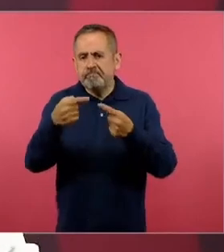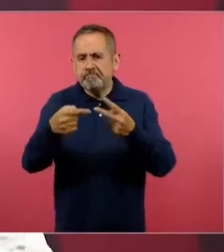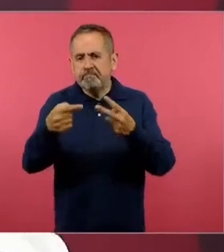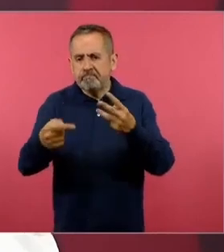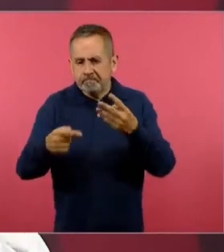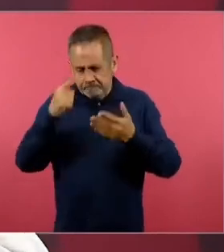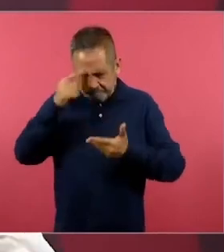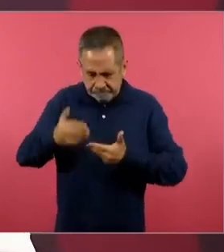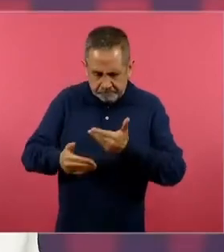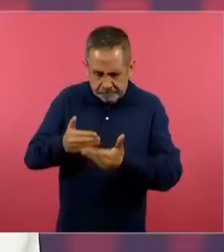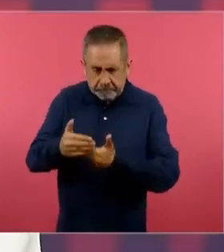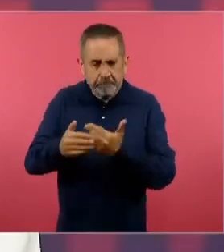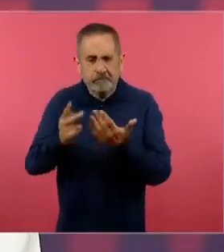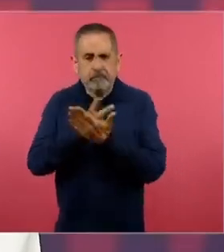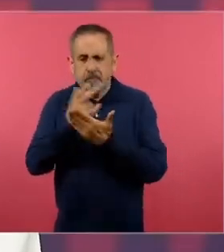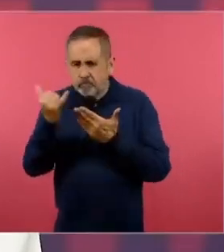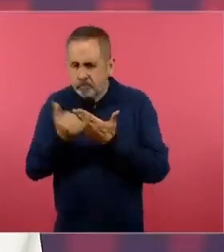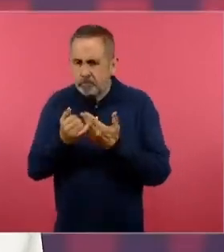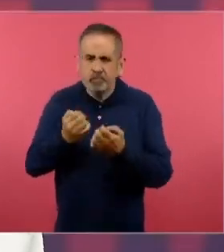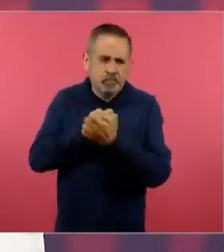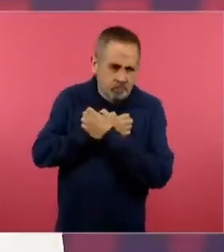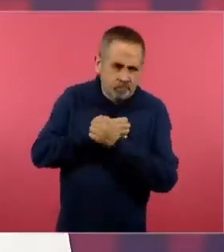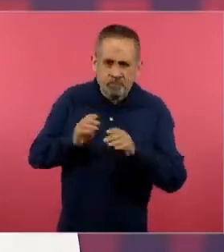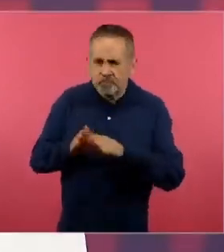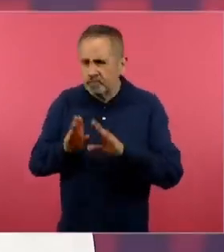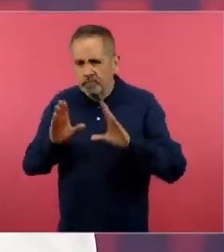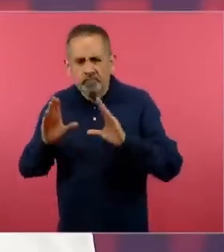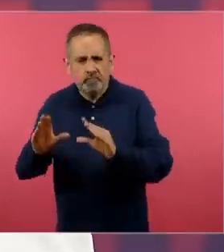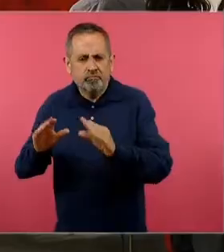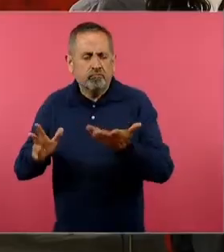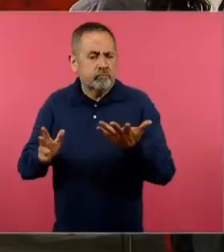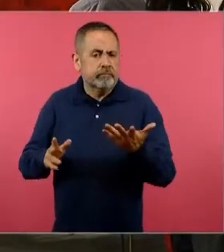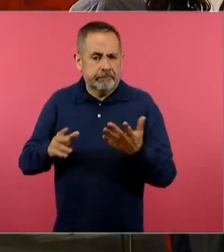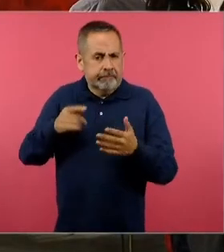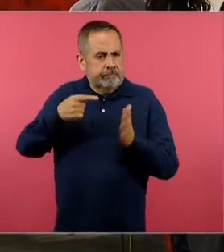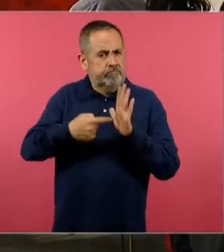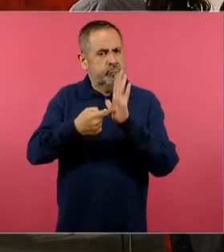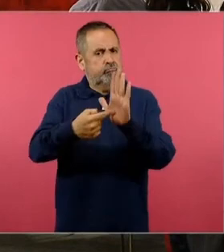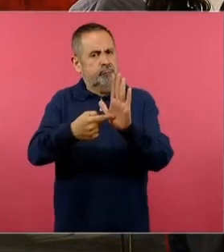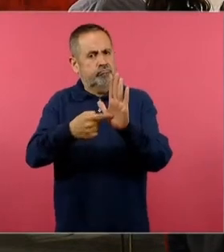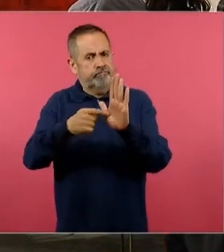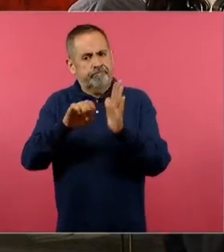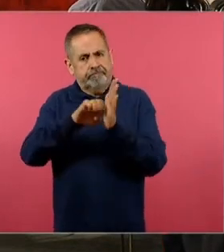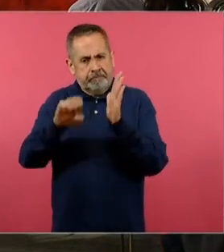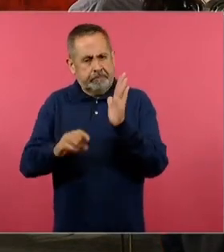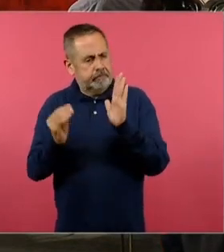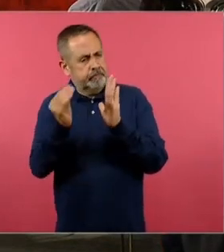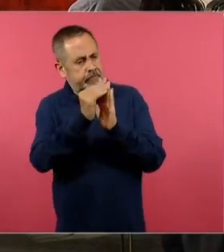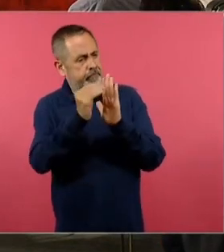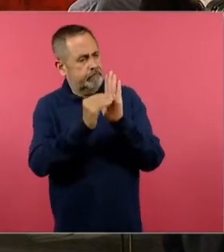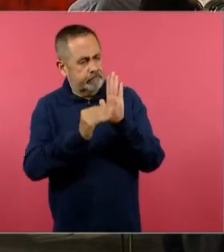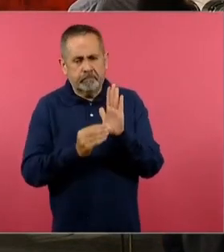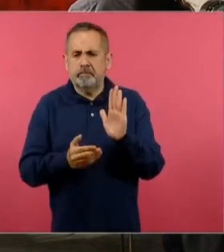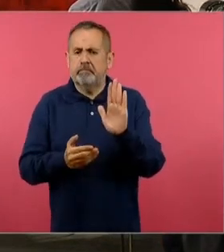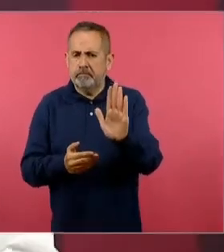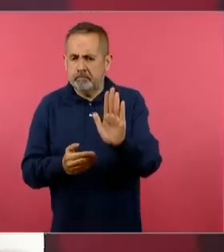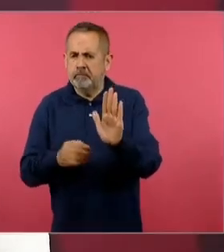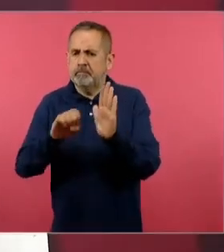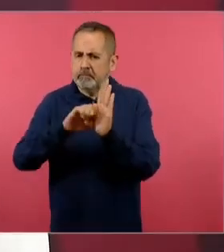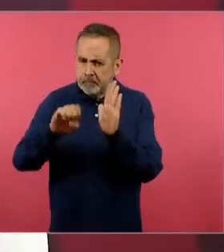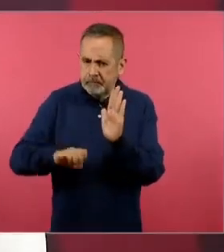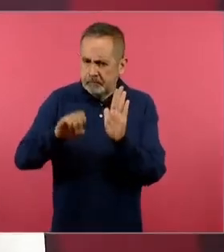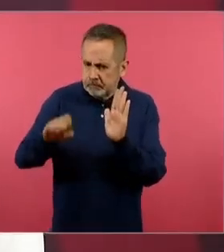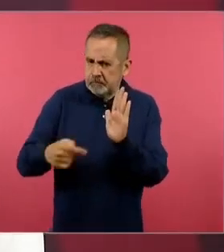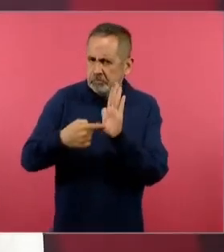se llevó para el proyecto educativo que estamos proponiendo y cómo se fueron elaborando y explicar en los libros de texto cómo va